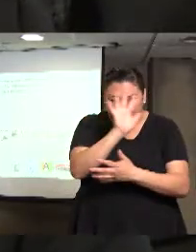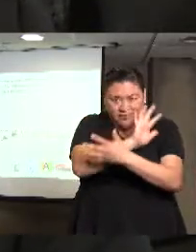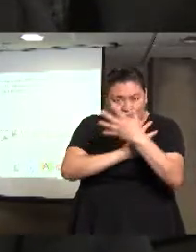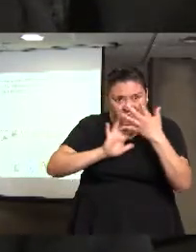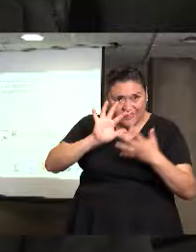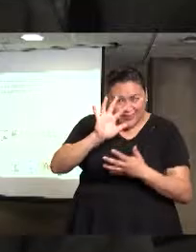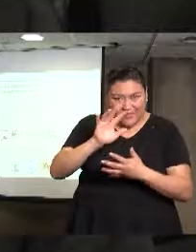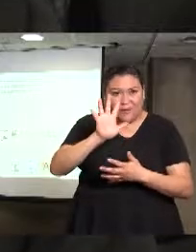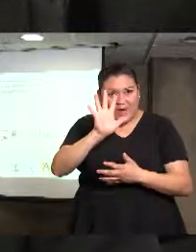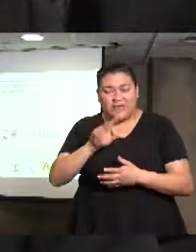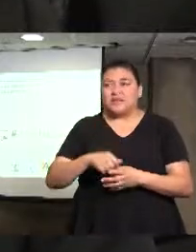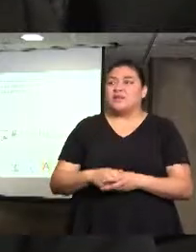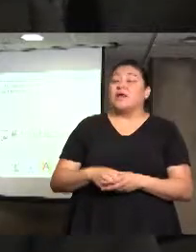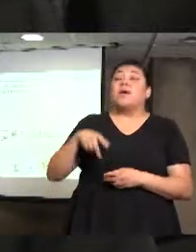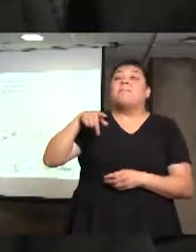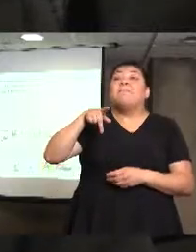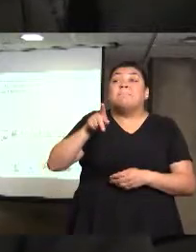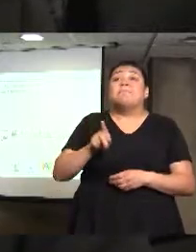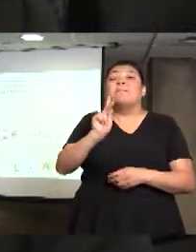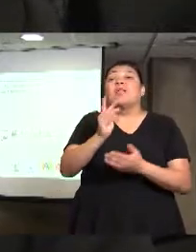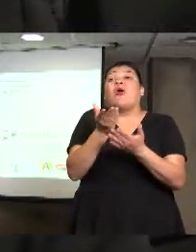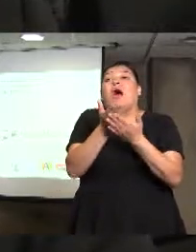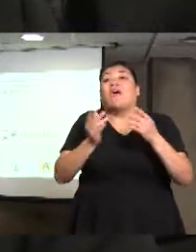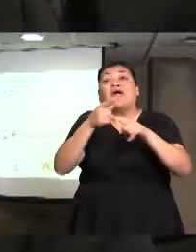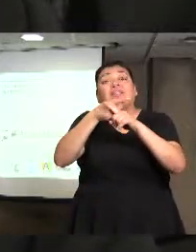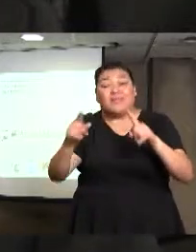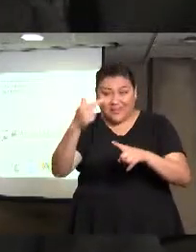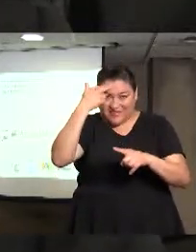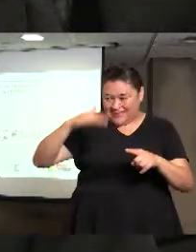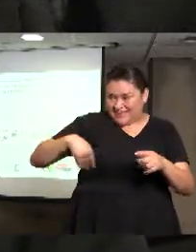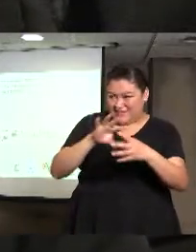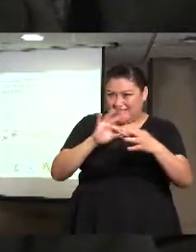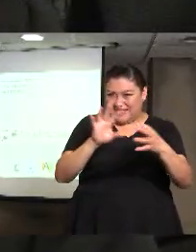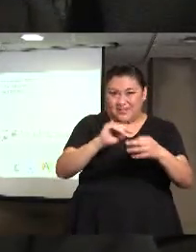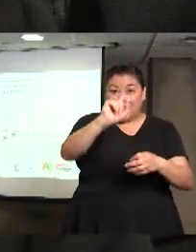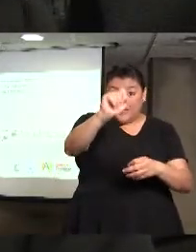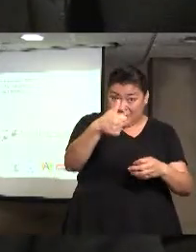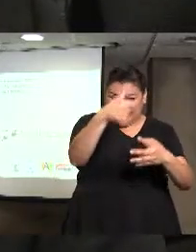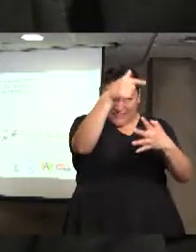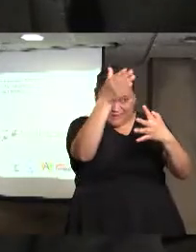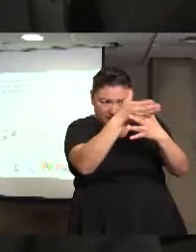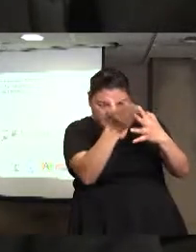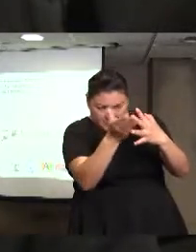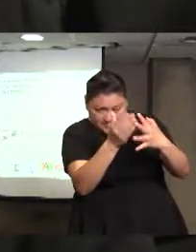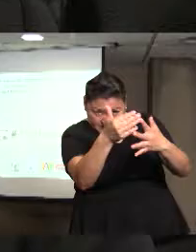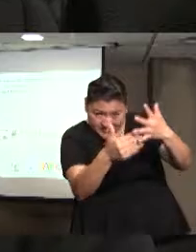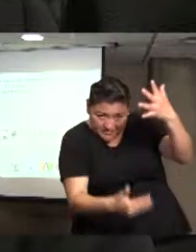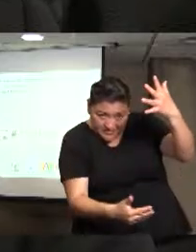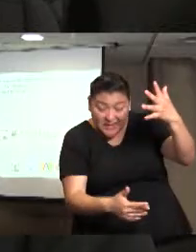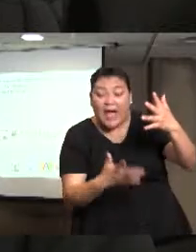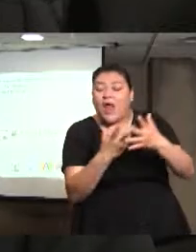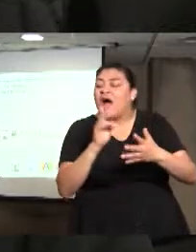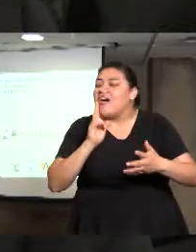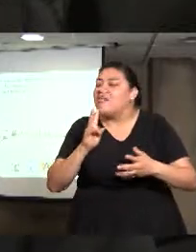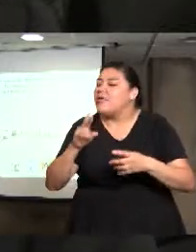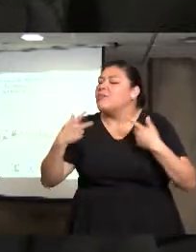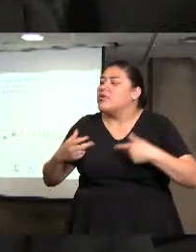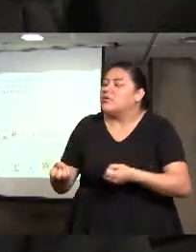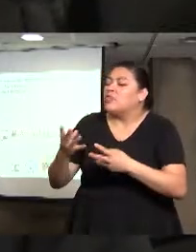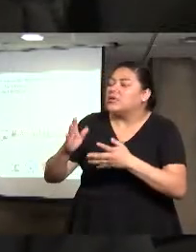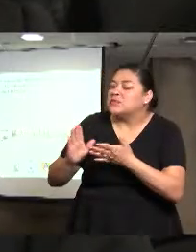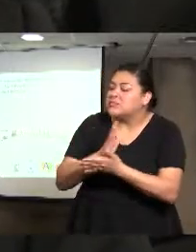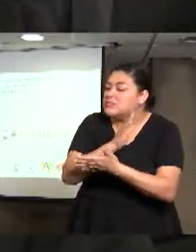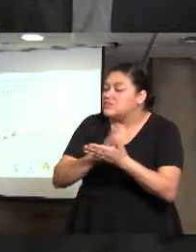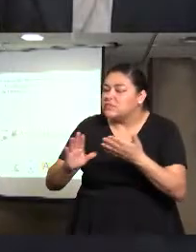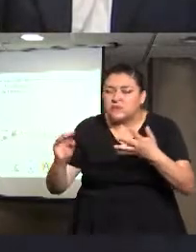la información desglosada, por tipo de delito, entonces, esto nos va a hablar muchísimo, de ver qué es lo que se está realmente persiguiendo,